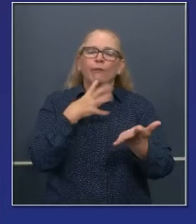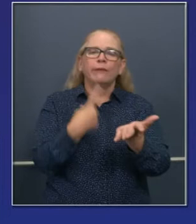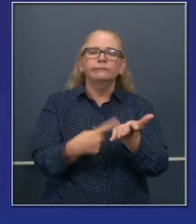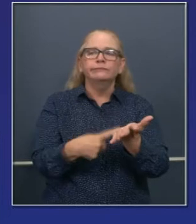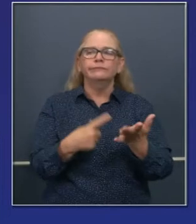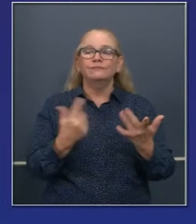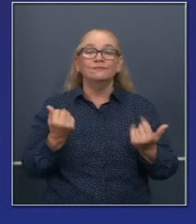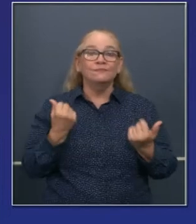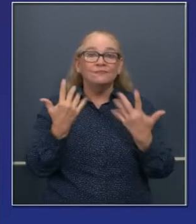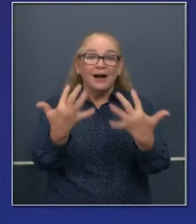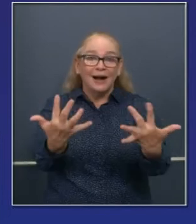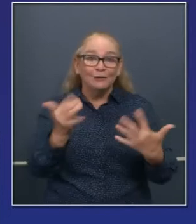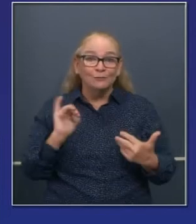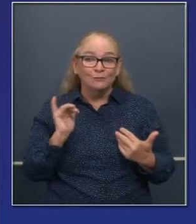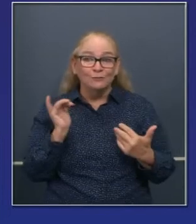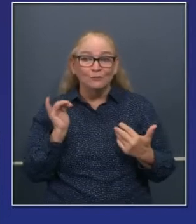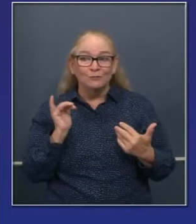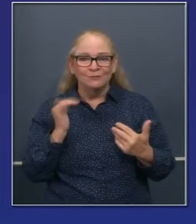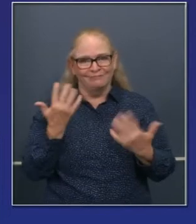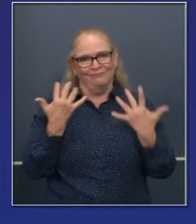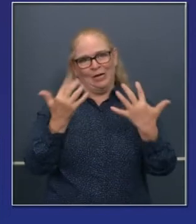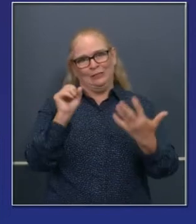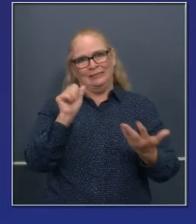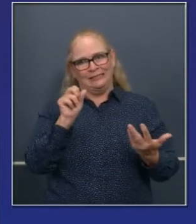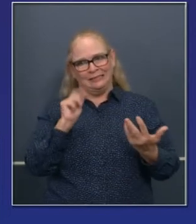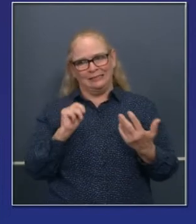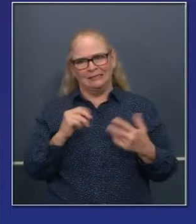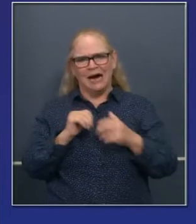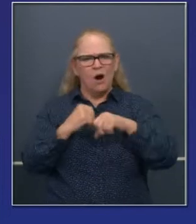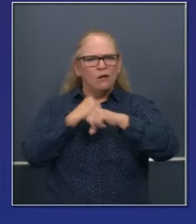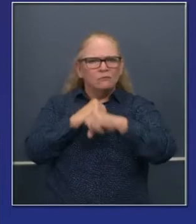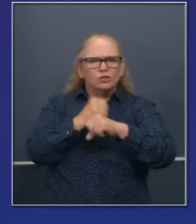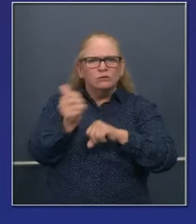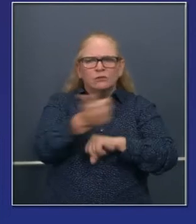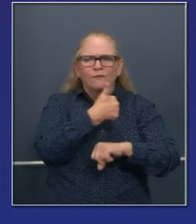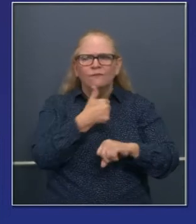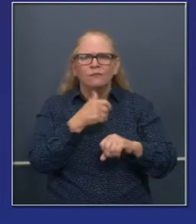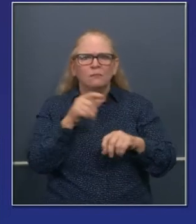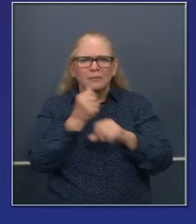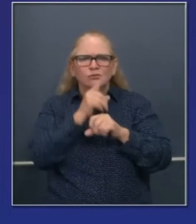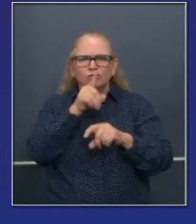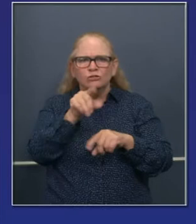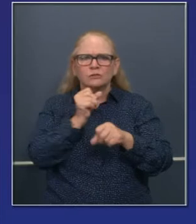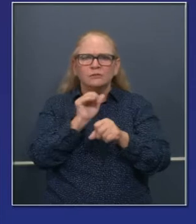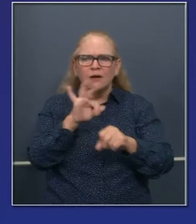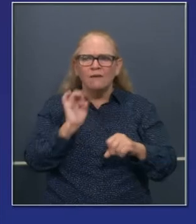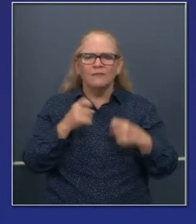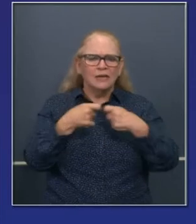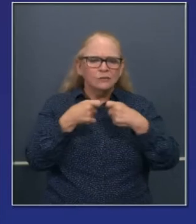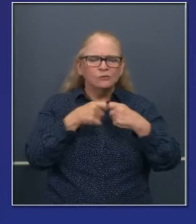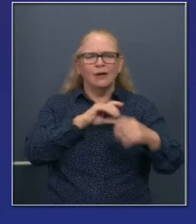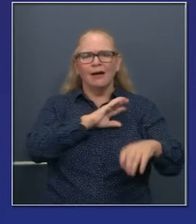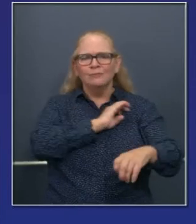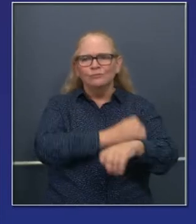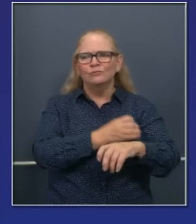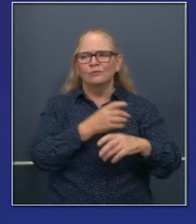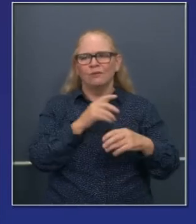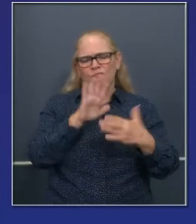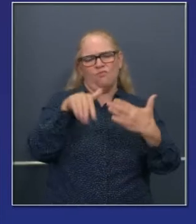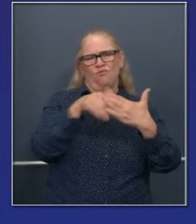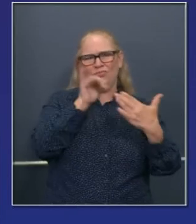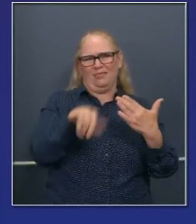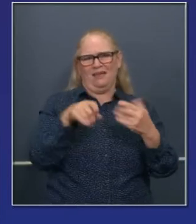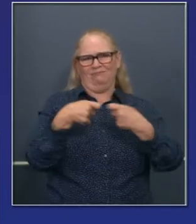agricultura y también retención contra incendios. La legislatura tiene las mismas ideas y creemos que tenemos